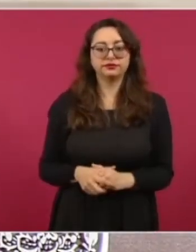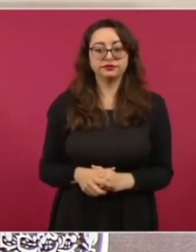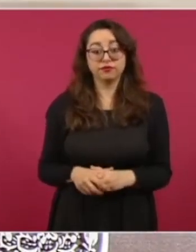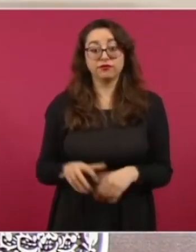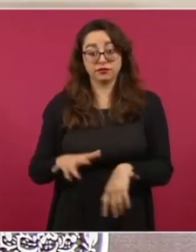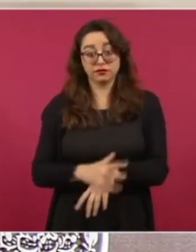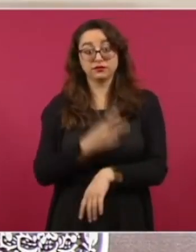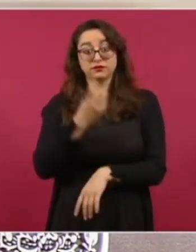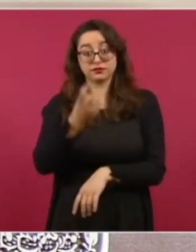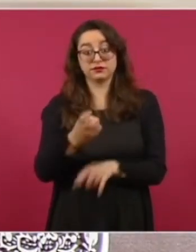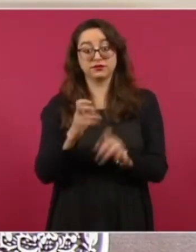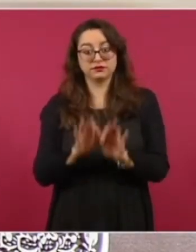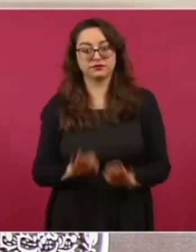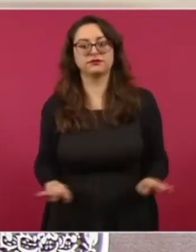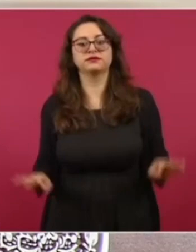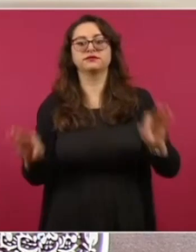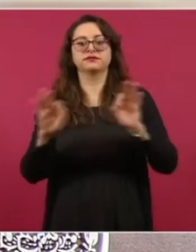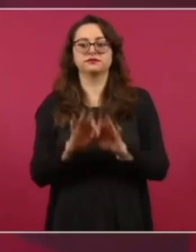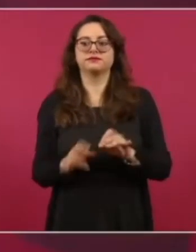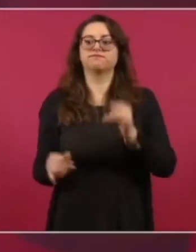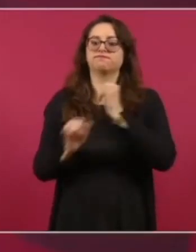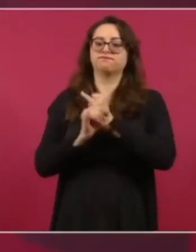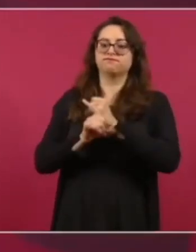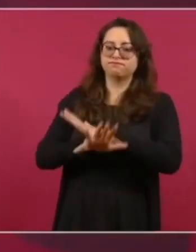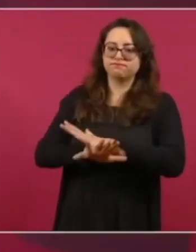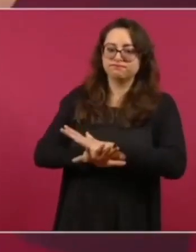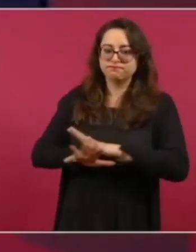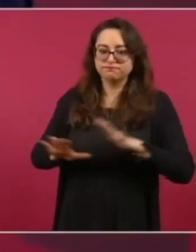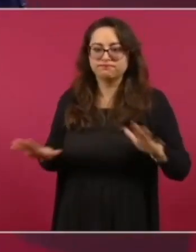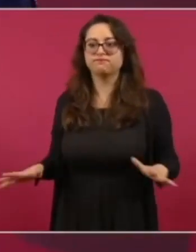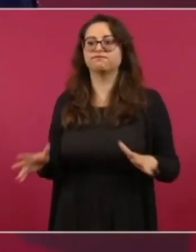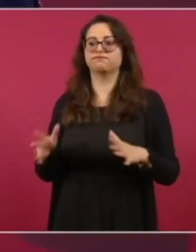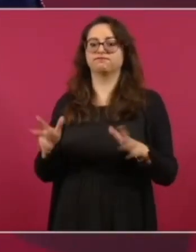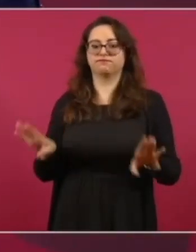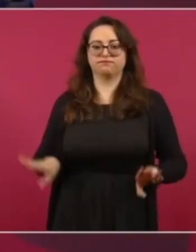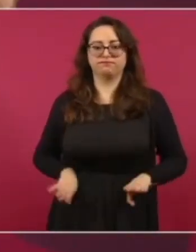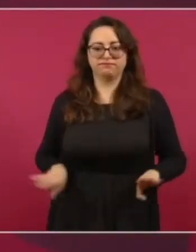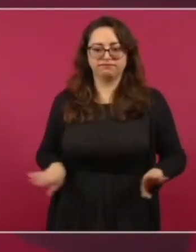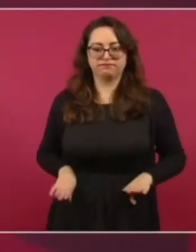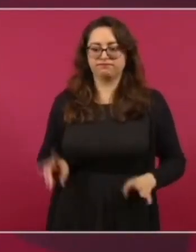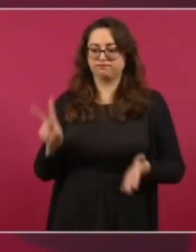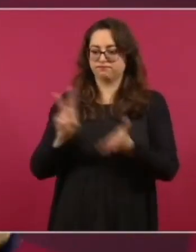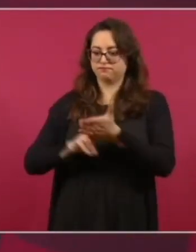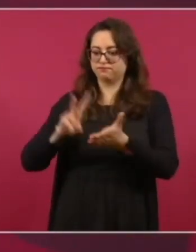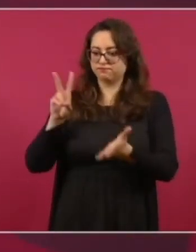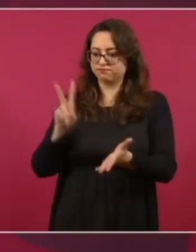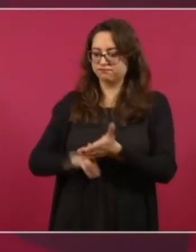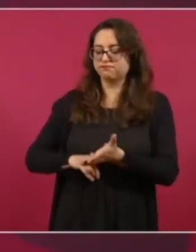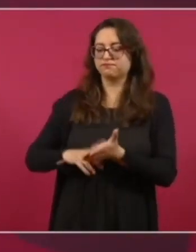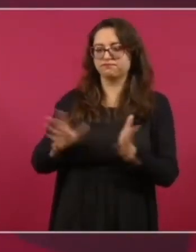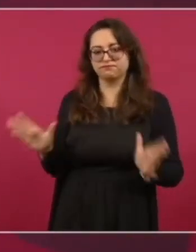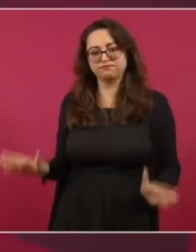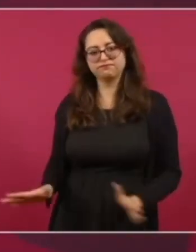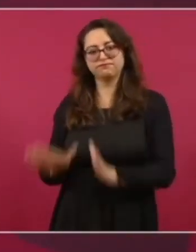reforzar esos valores y decir no a las drogas,